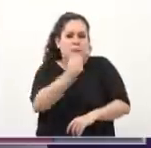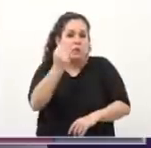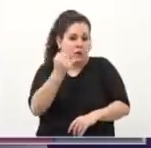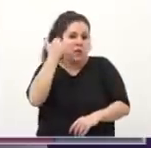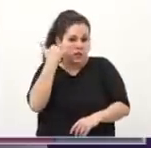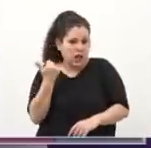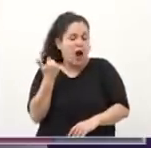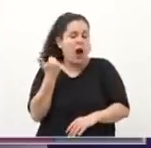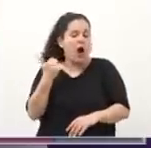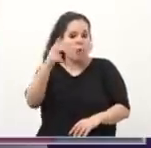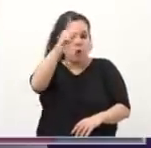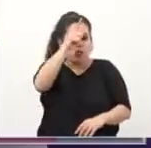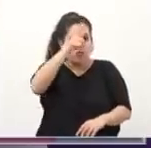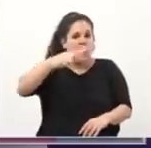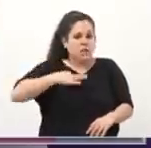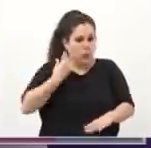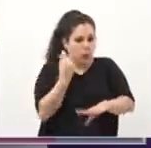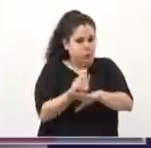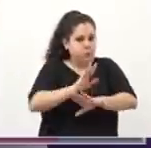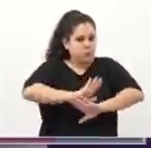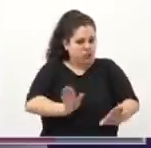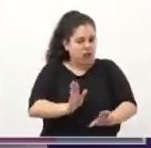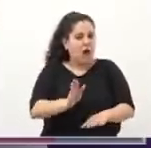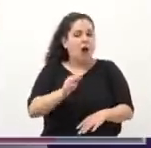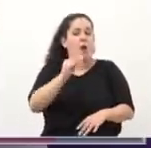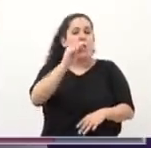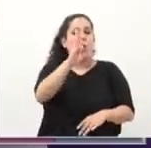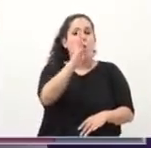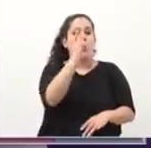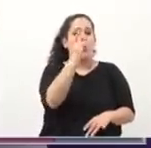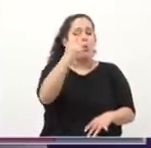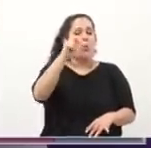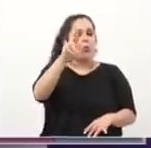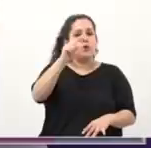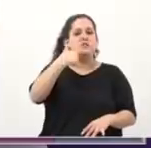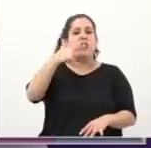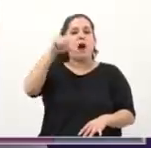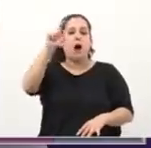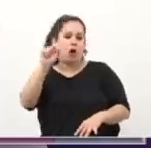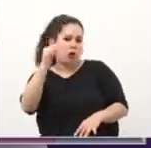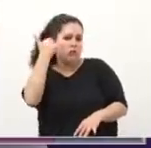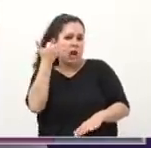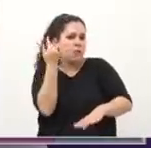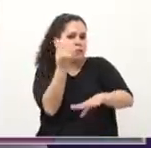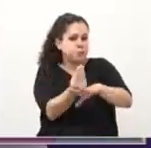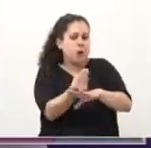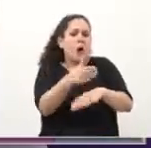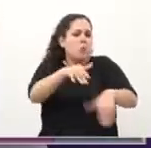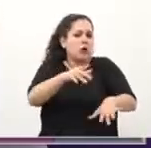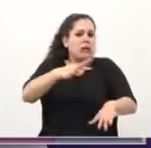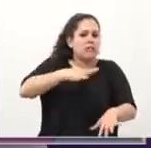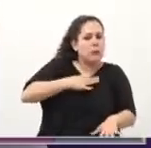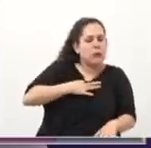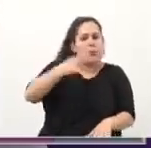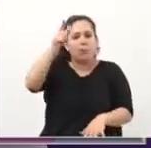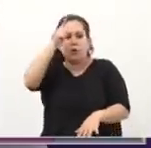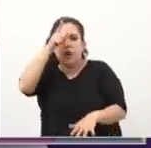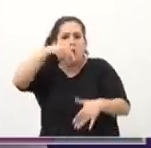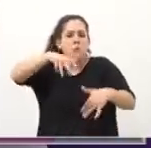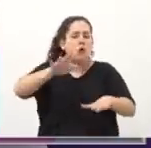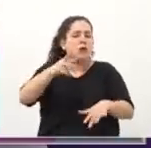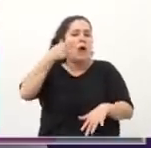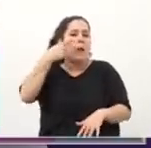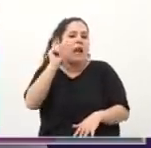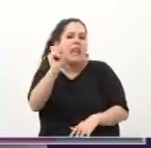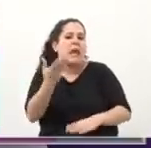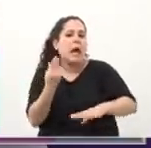civil y se dio una represión muy grave. Fue Eugenio Bursaco. Ahí te demuestro que el problema no es si es civil o es policial. Es a quién ponemos a conducir la fuerza. Y